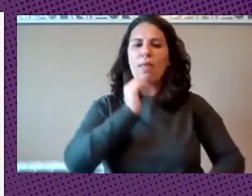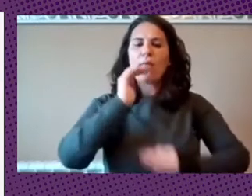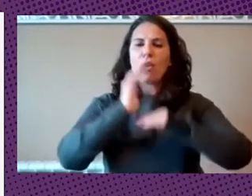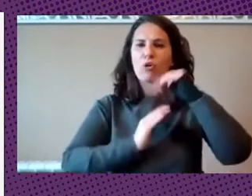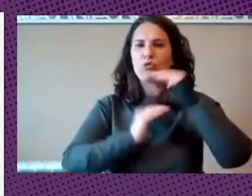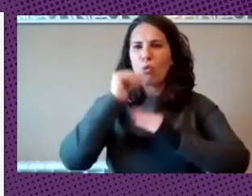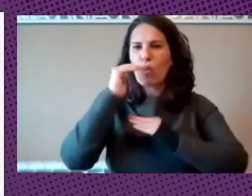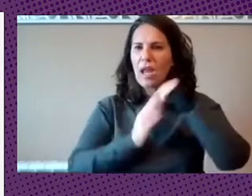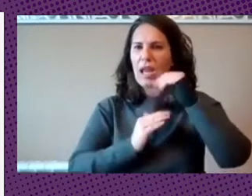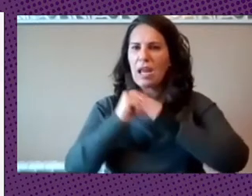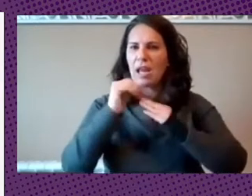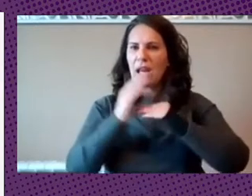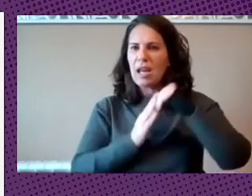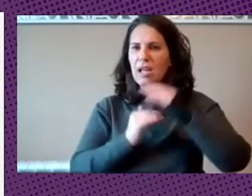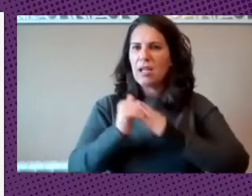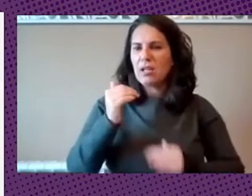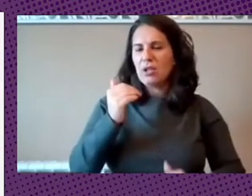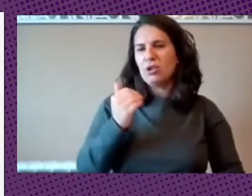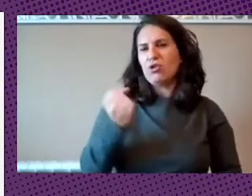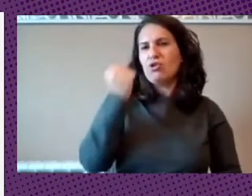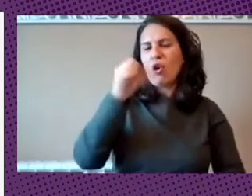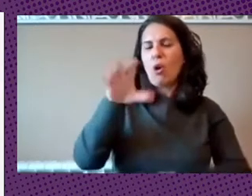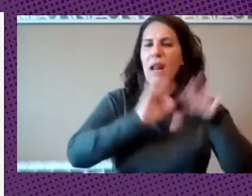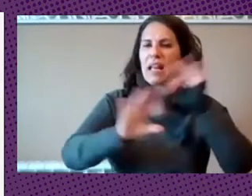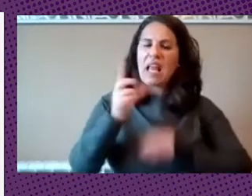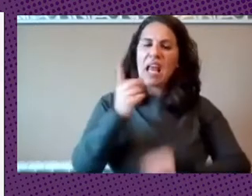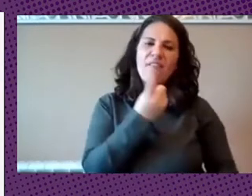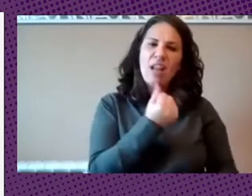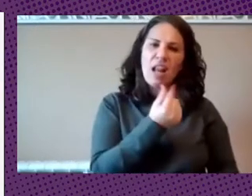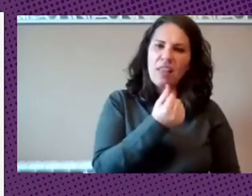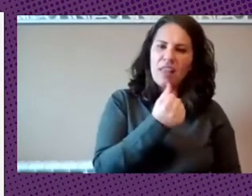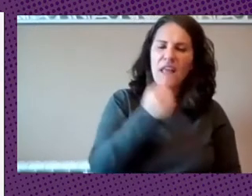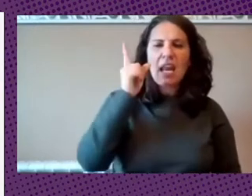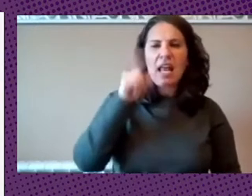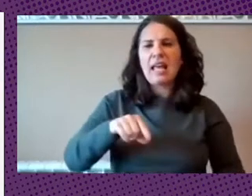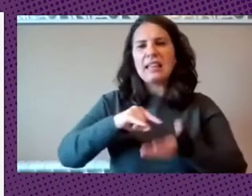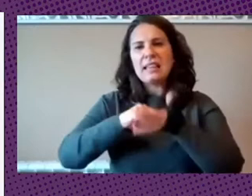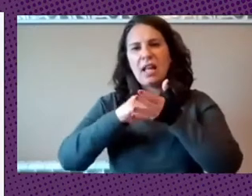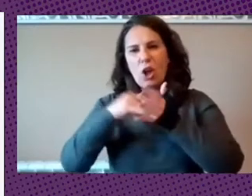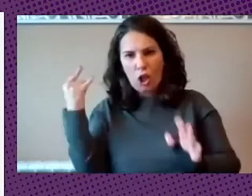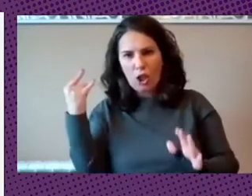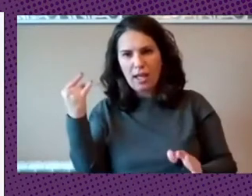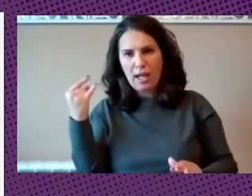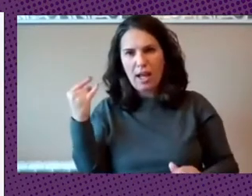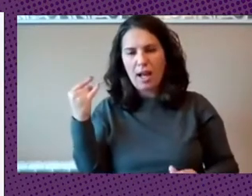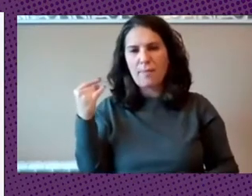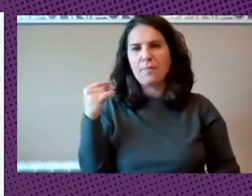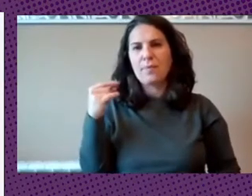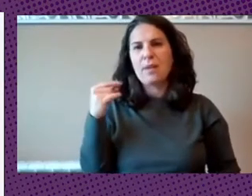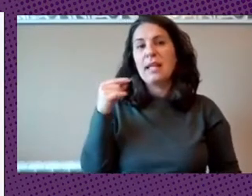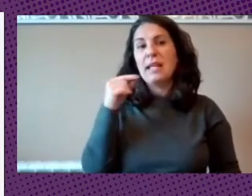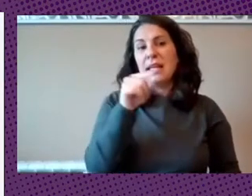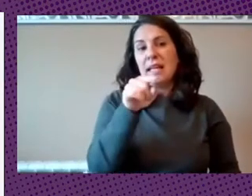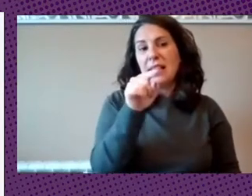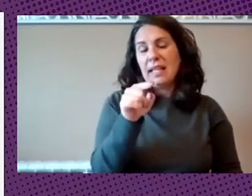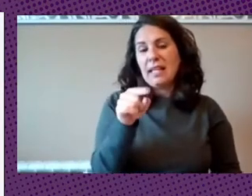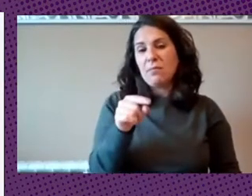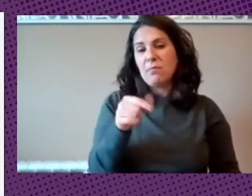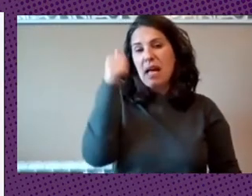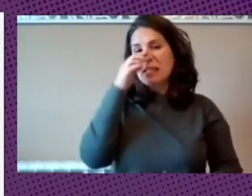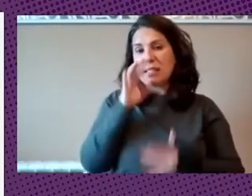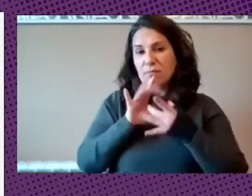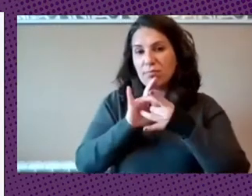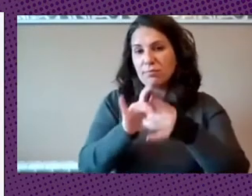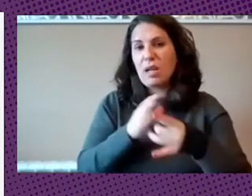soberanía financiera y soberanía tecnológica en este caso apalancados en nuestros